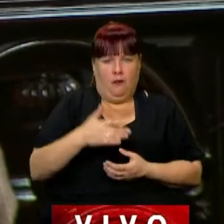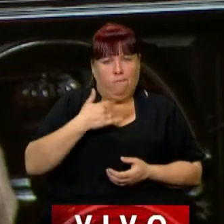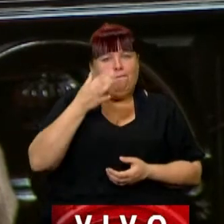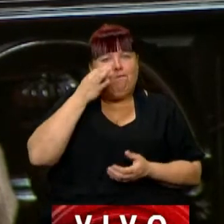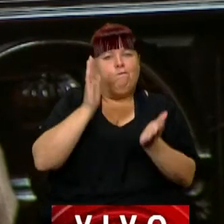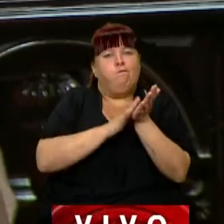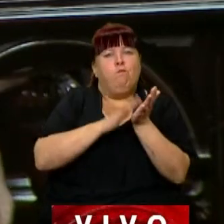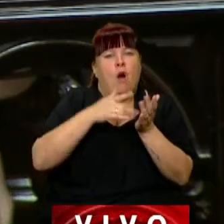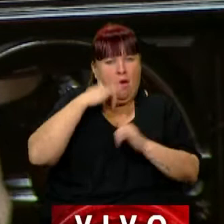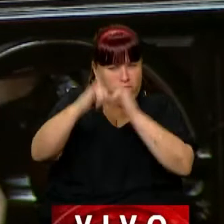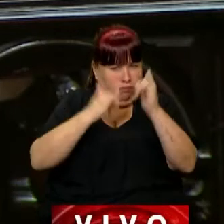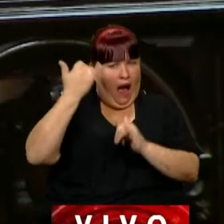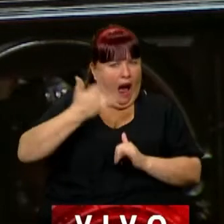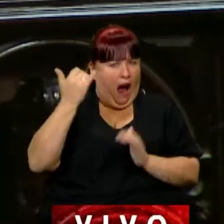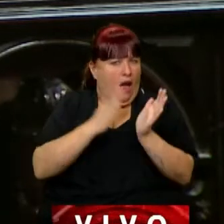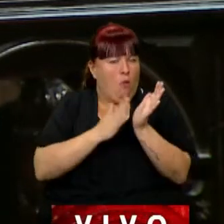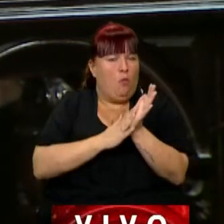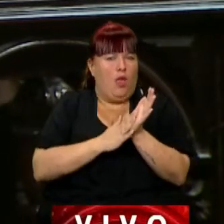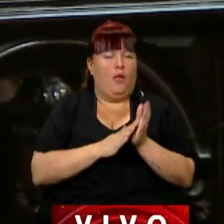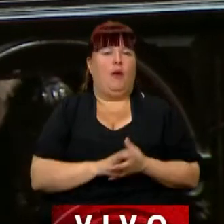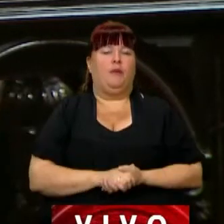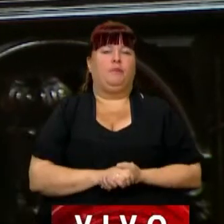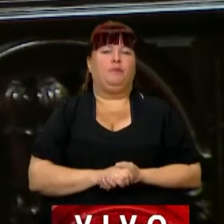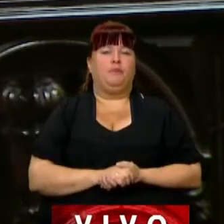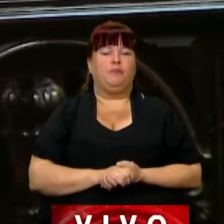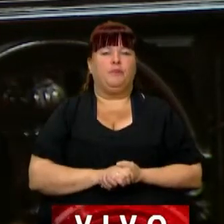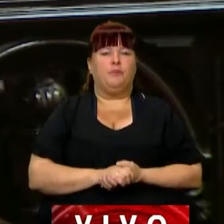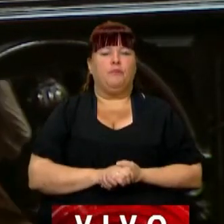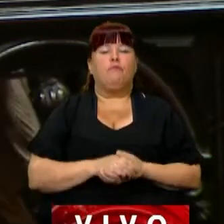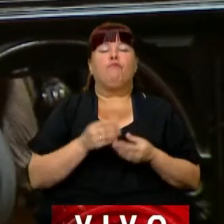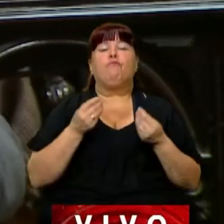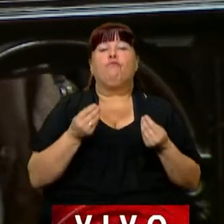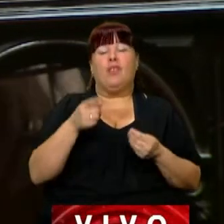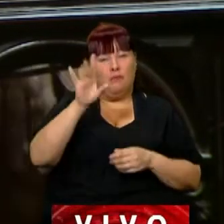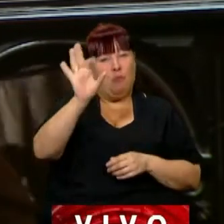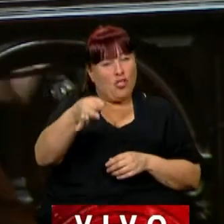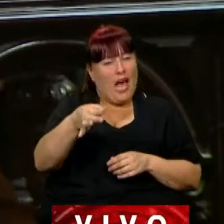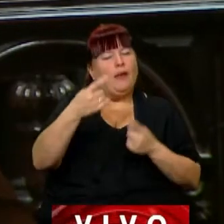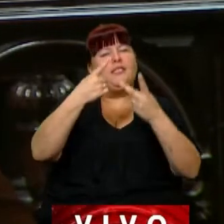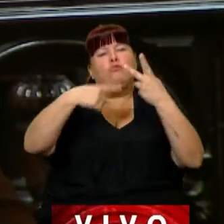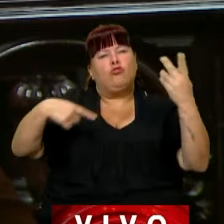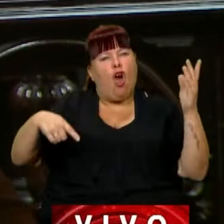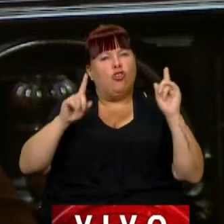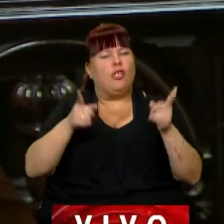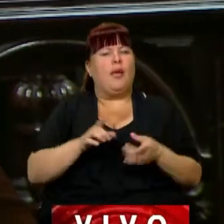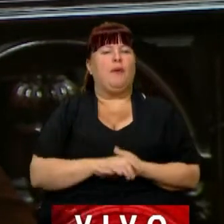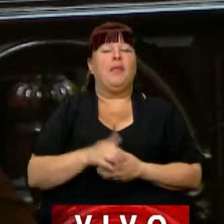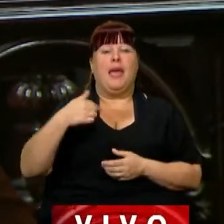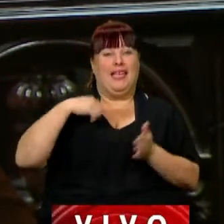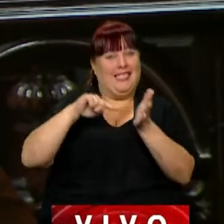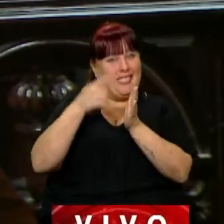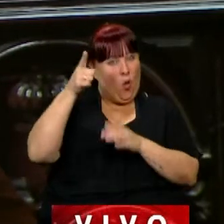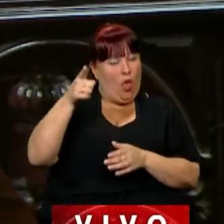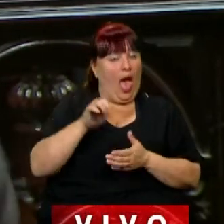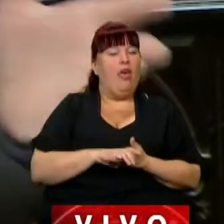testimonio de todo lo que le estoy diciendo, presidente? Porque sabe que, entre otras cosas, en mi ciudad